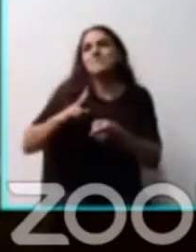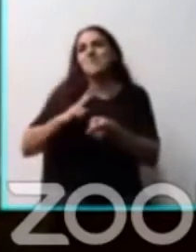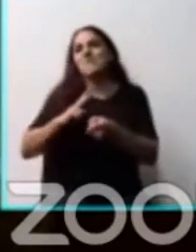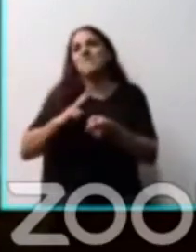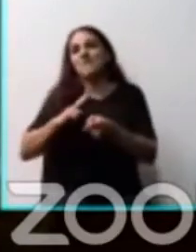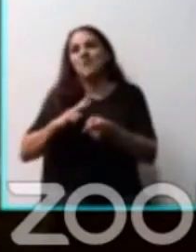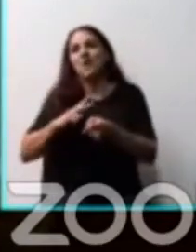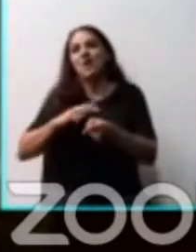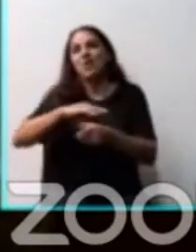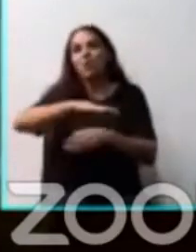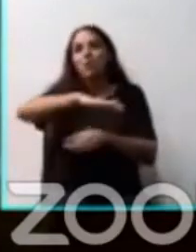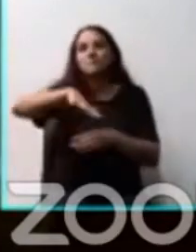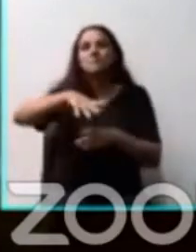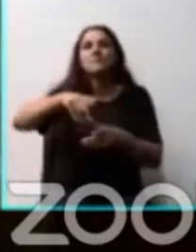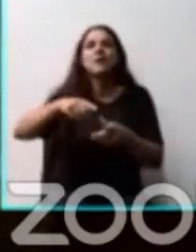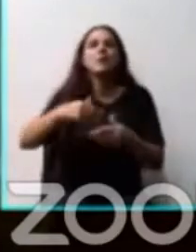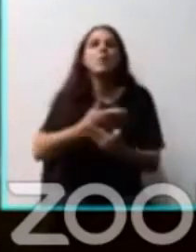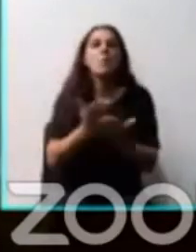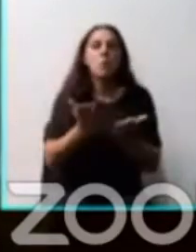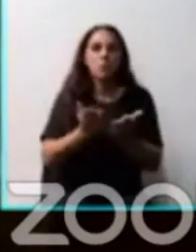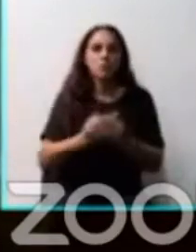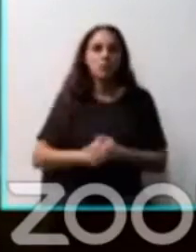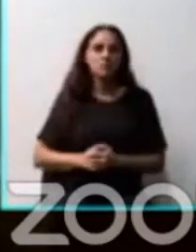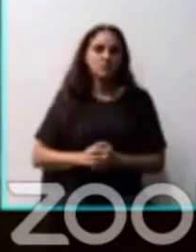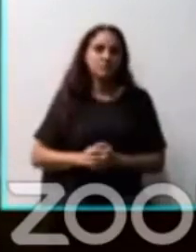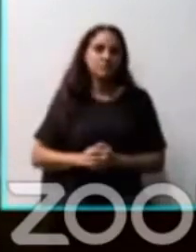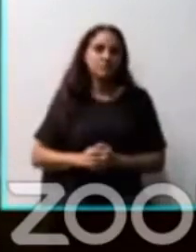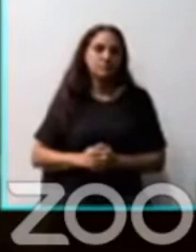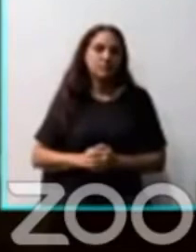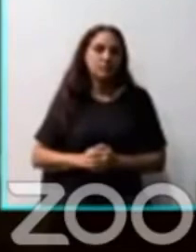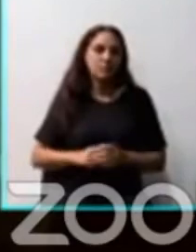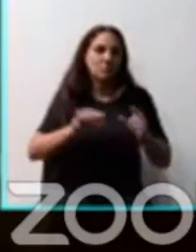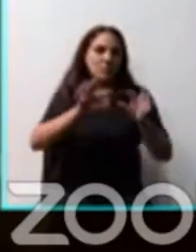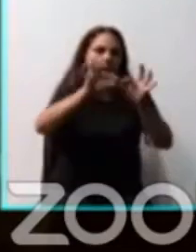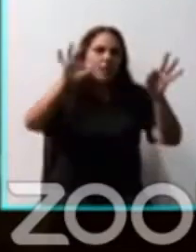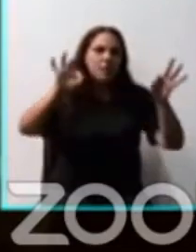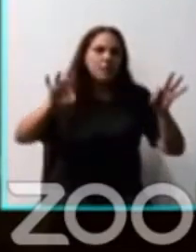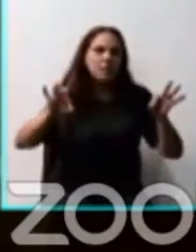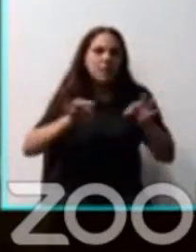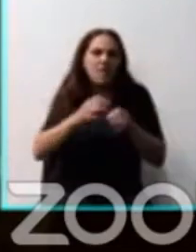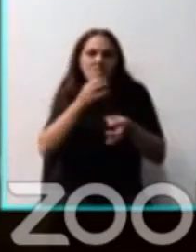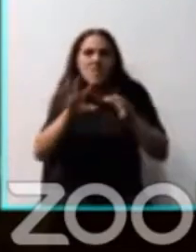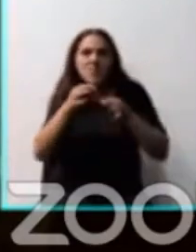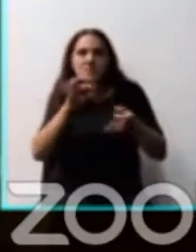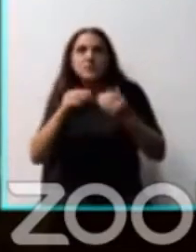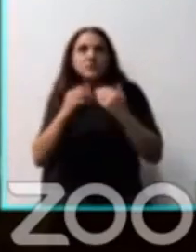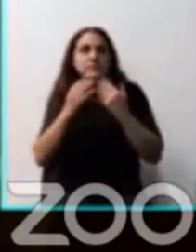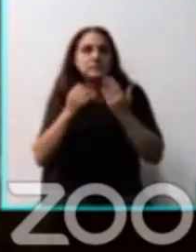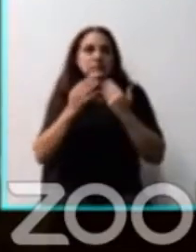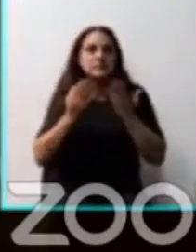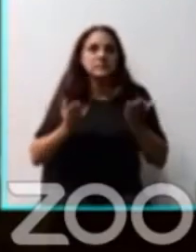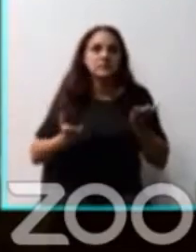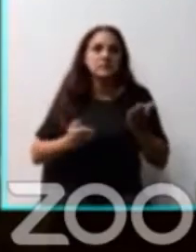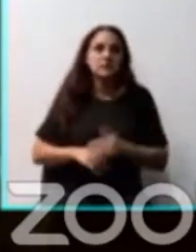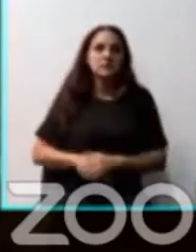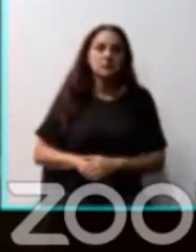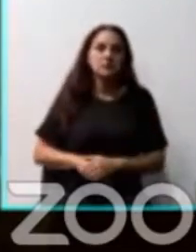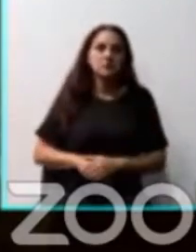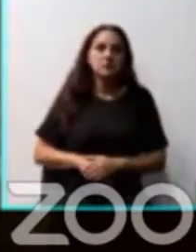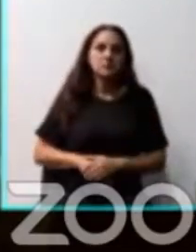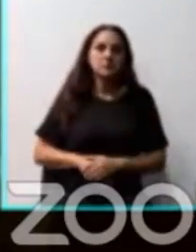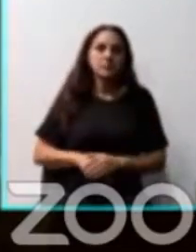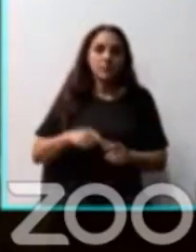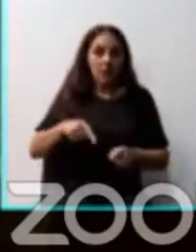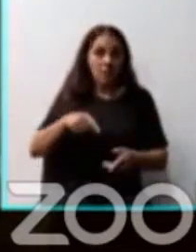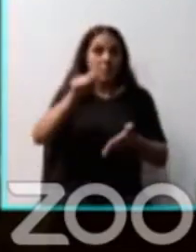Ya en un momento perdimos la cuenta de cuántas hectáreas exactamente se han vendido. Los alcances de